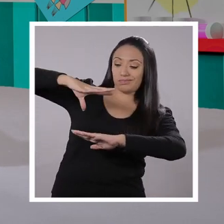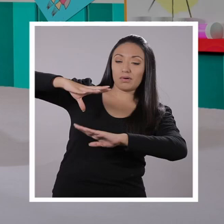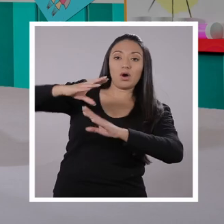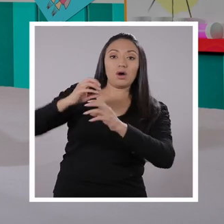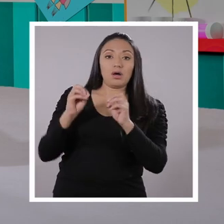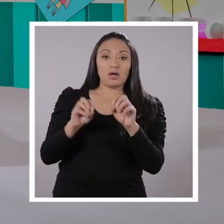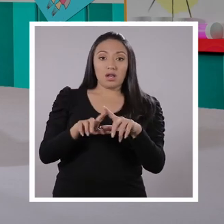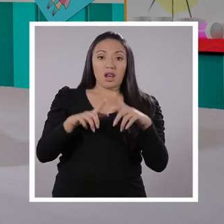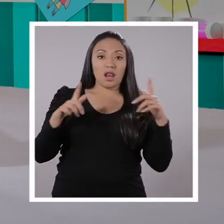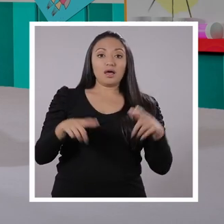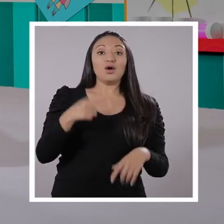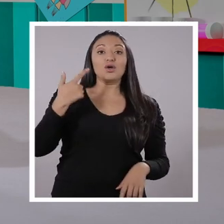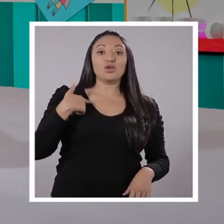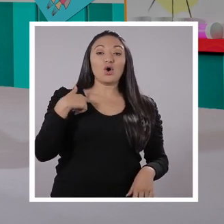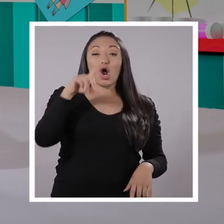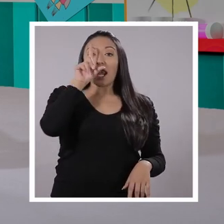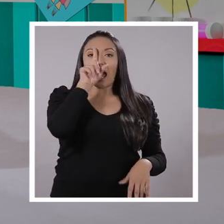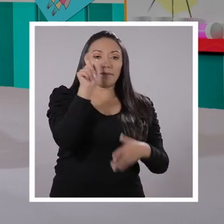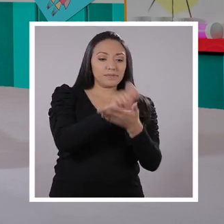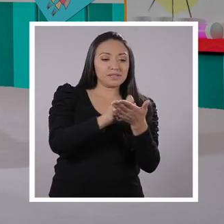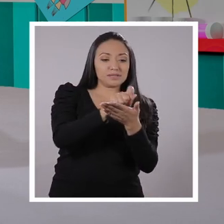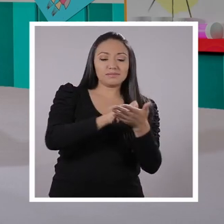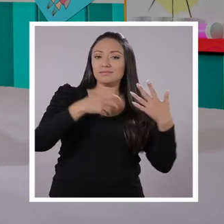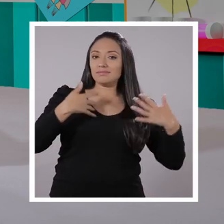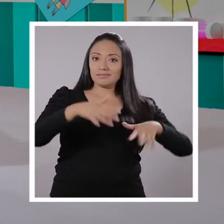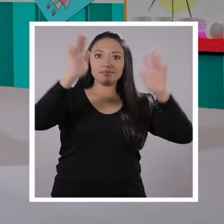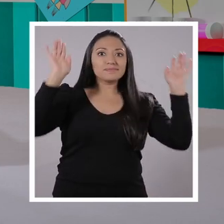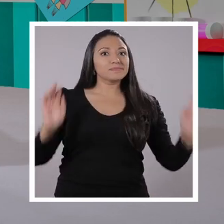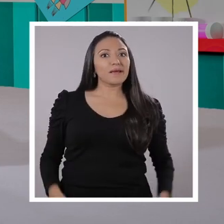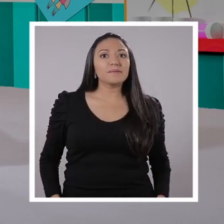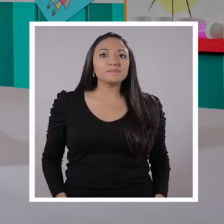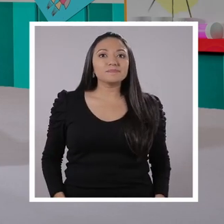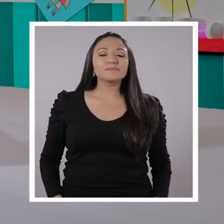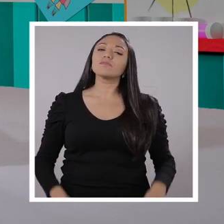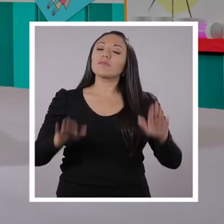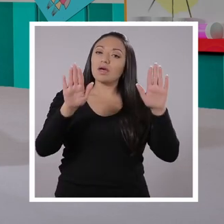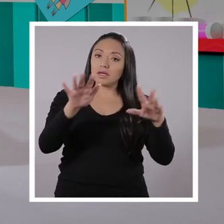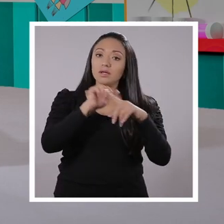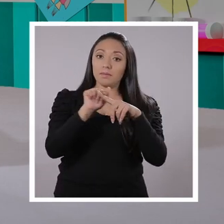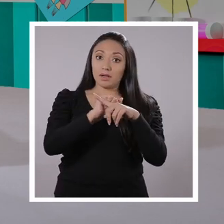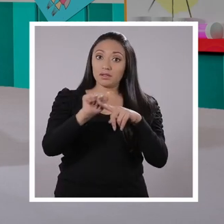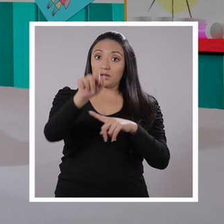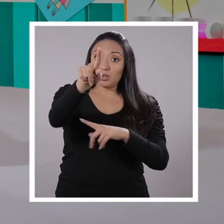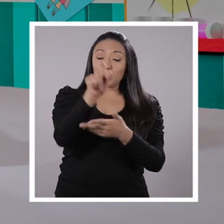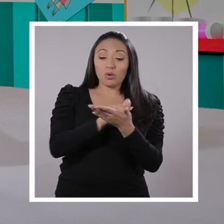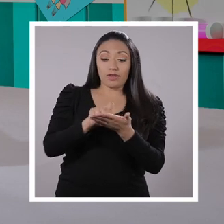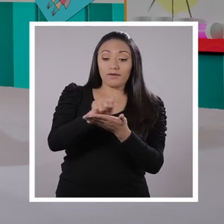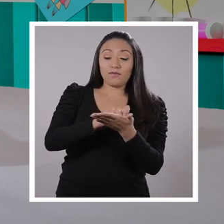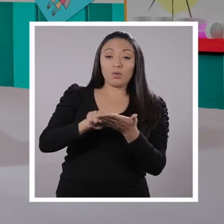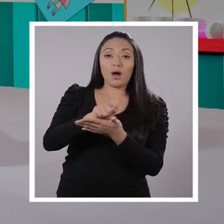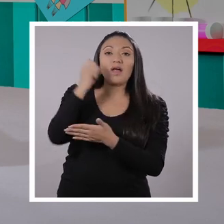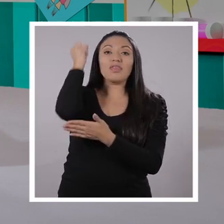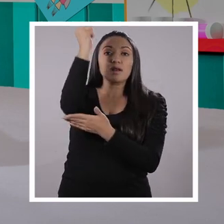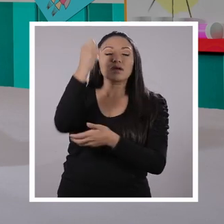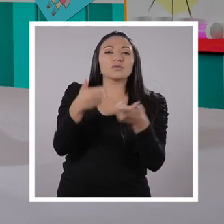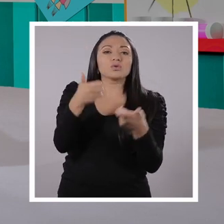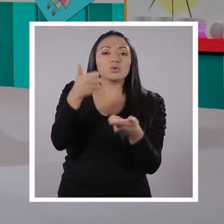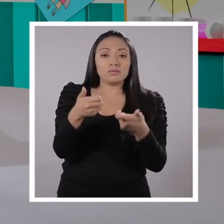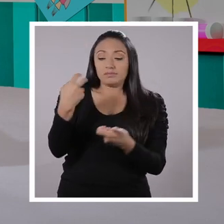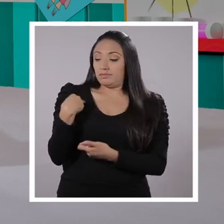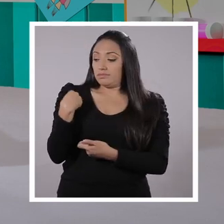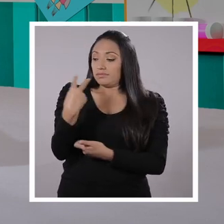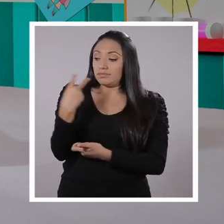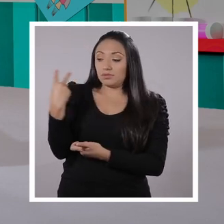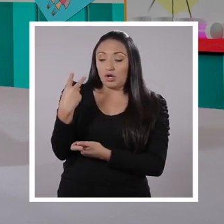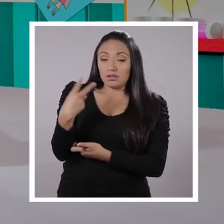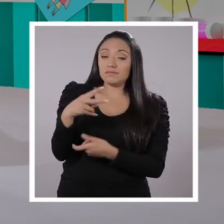dibujaría solo un lápiz. ¡Ay, qué hermoso! Muy bien. Este es el ejercicio de hoy. Ustedes lo pueden seguir haciendo en casa. Y Pancho y yo vamos